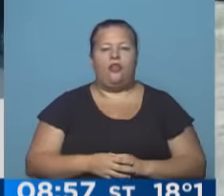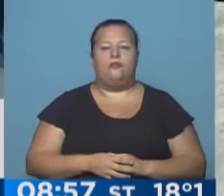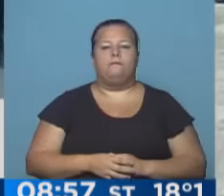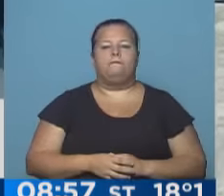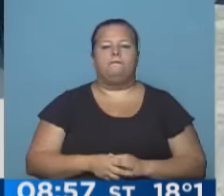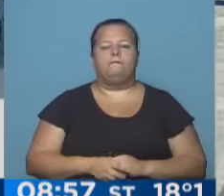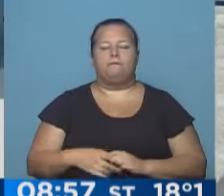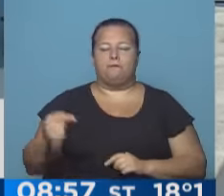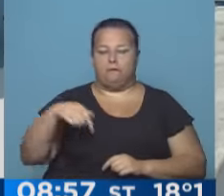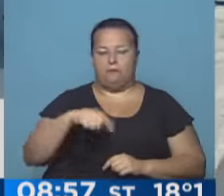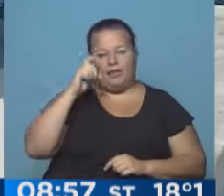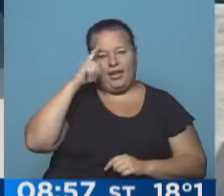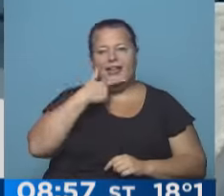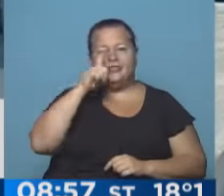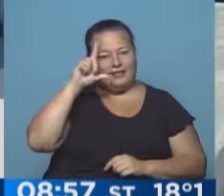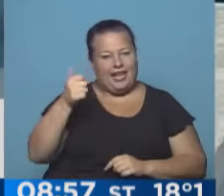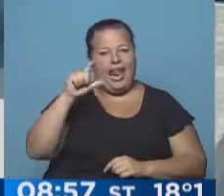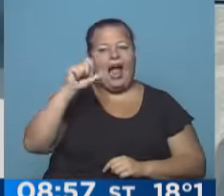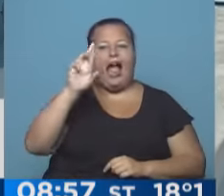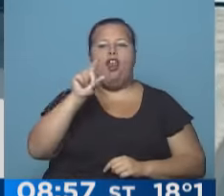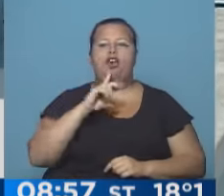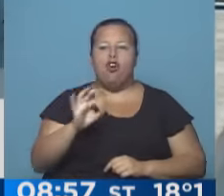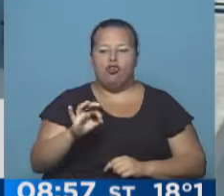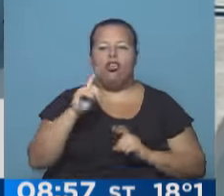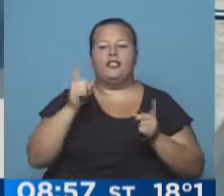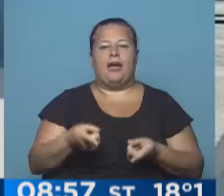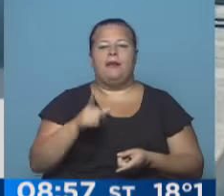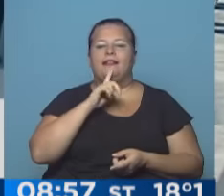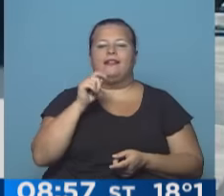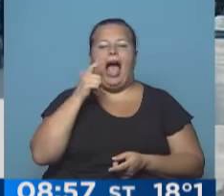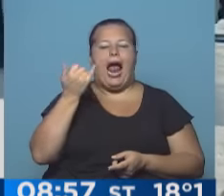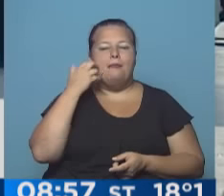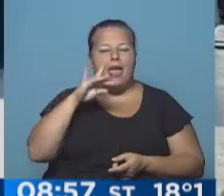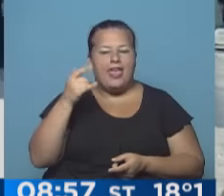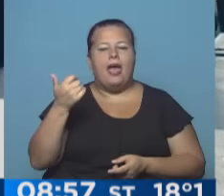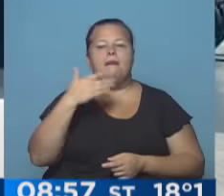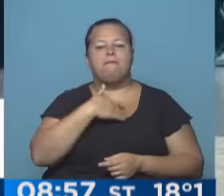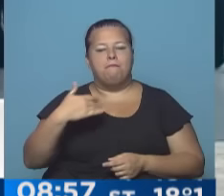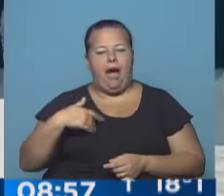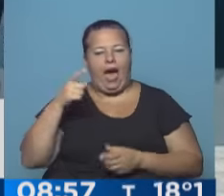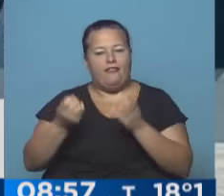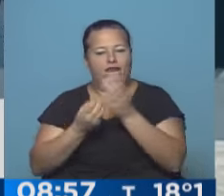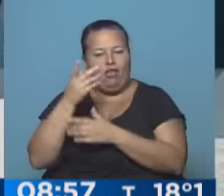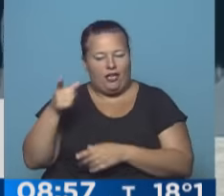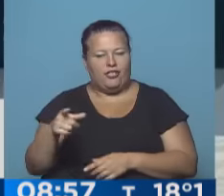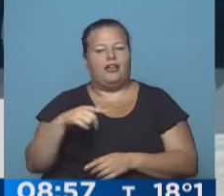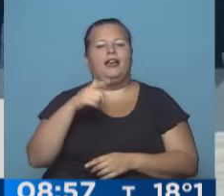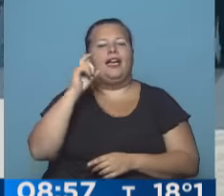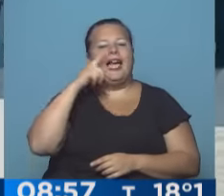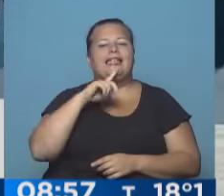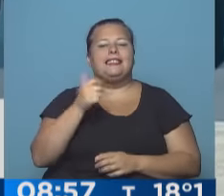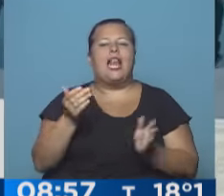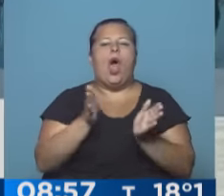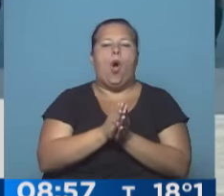Están aquí Estela de Carlotto, está Tati Almeida por parte de las Madres Línea Fundadora. Estela ha venido